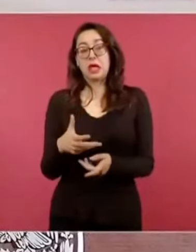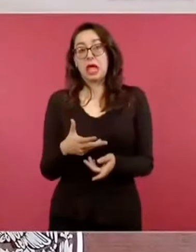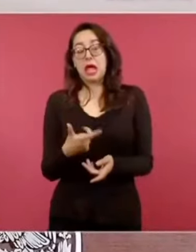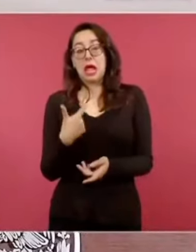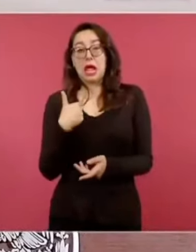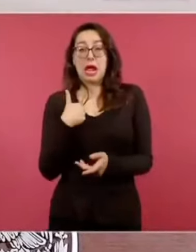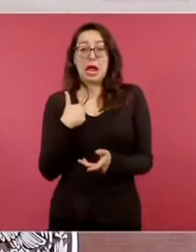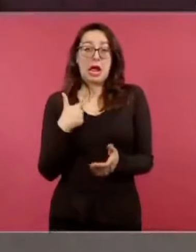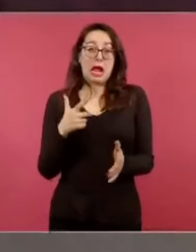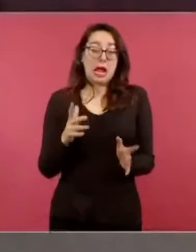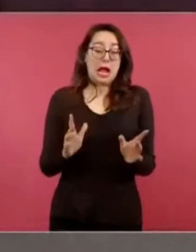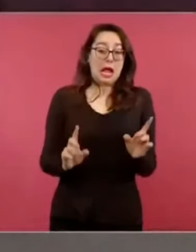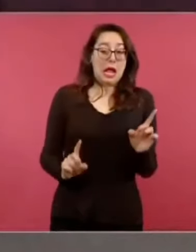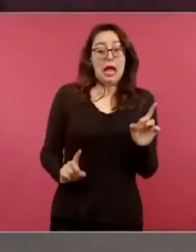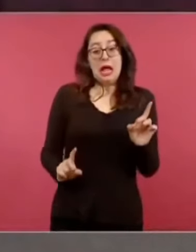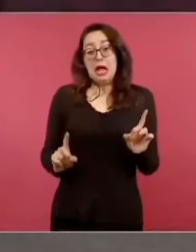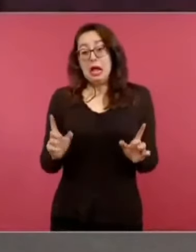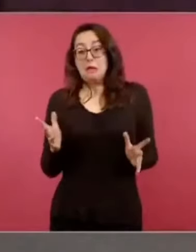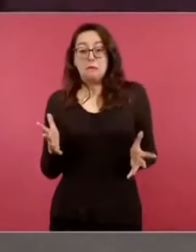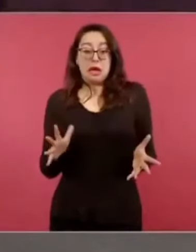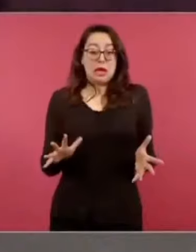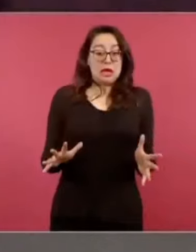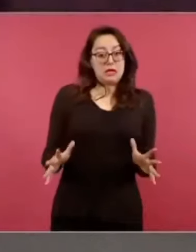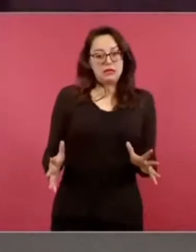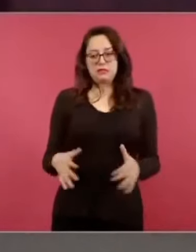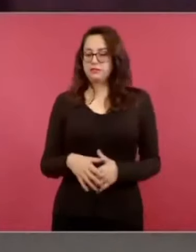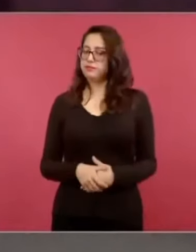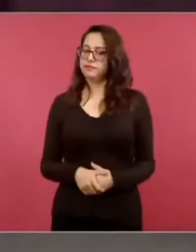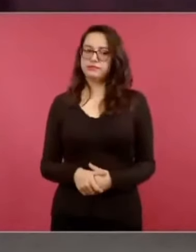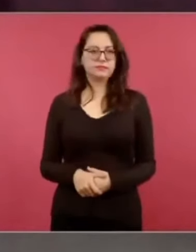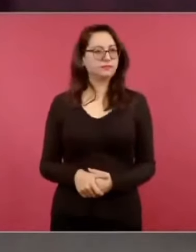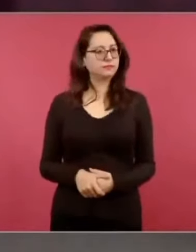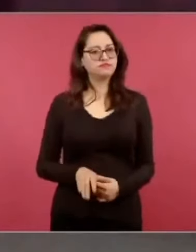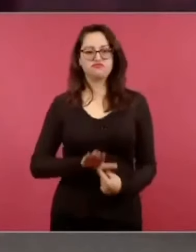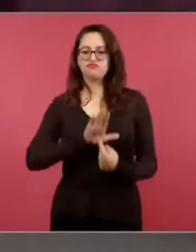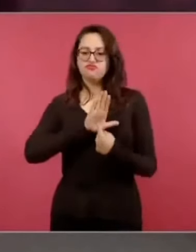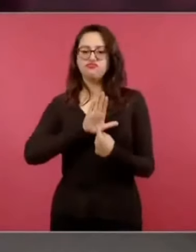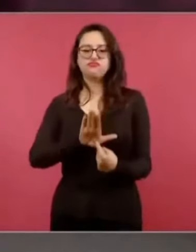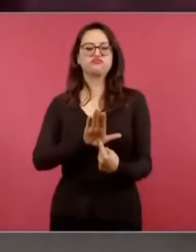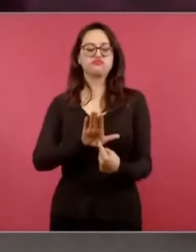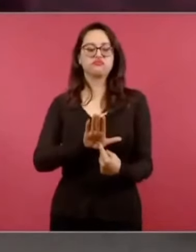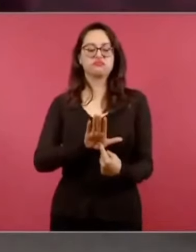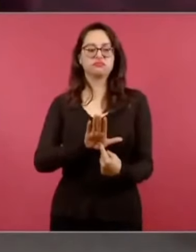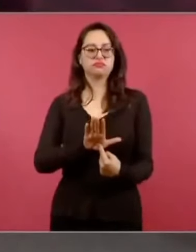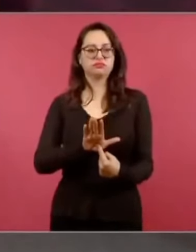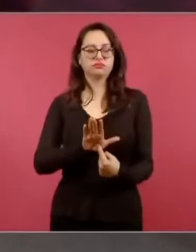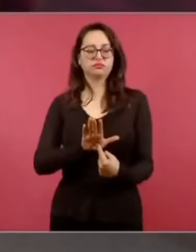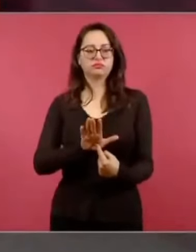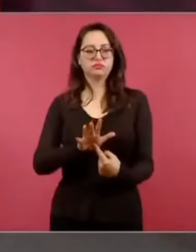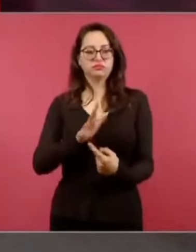tintas, de